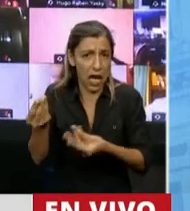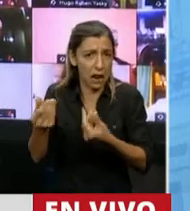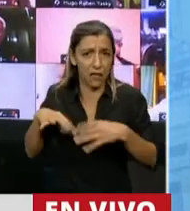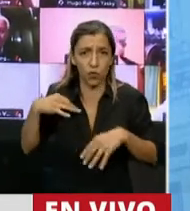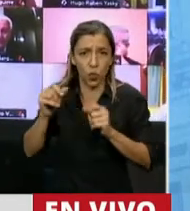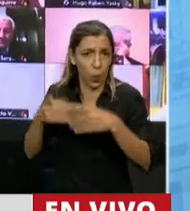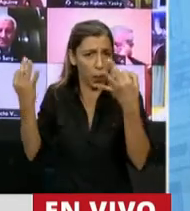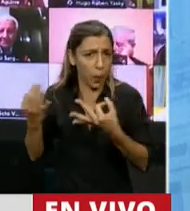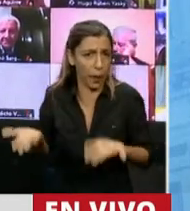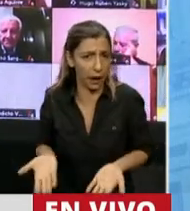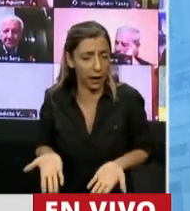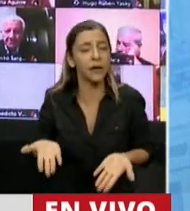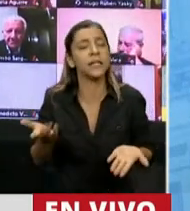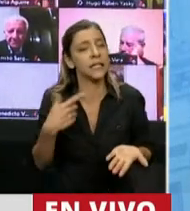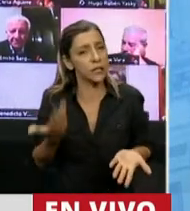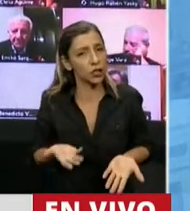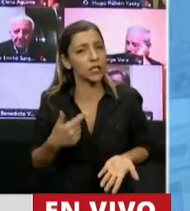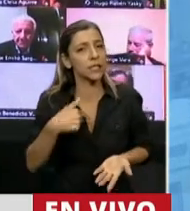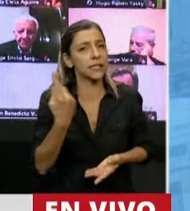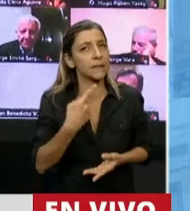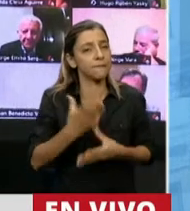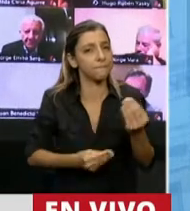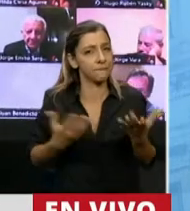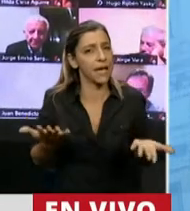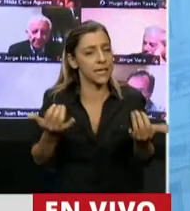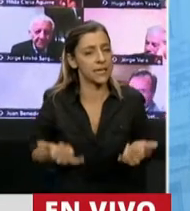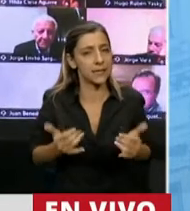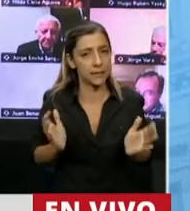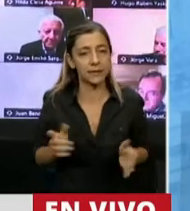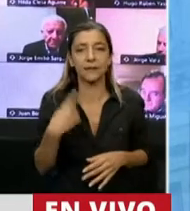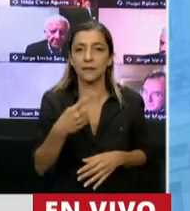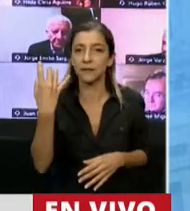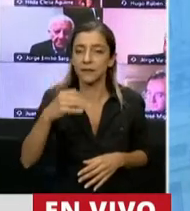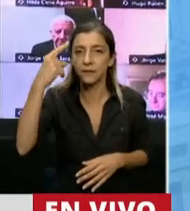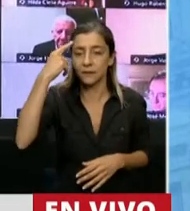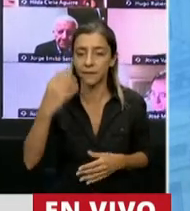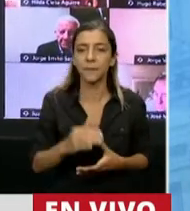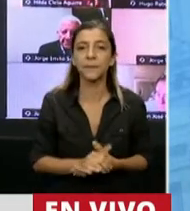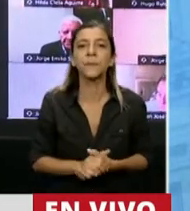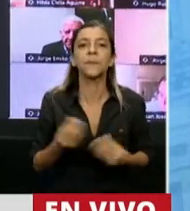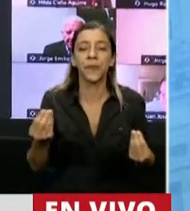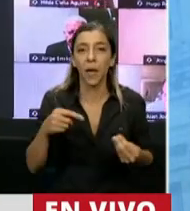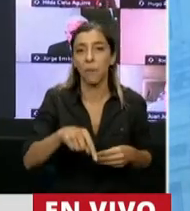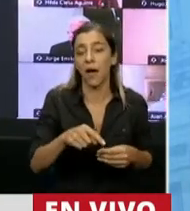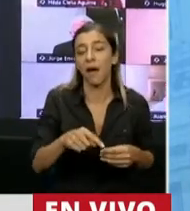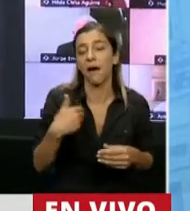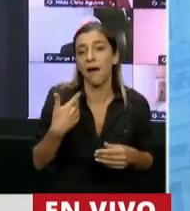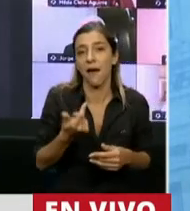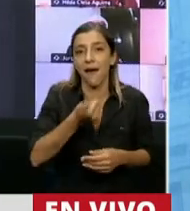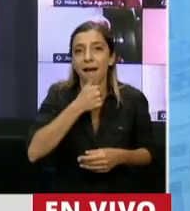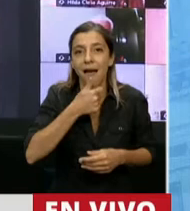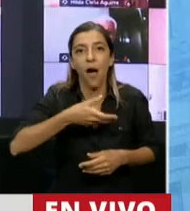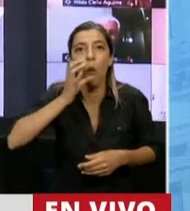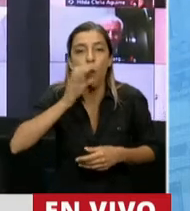haciendo mal. Presidente, tenemos que tener en cuenta que para el proceso y el tratamiento de distribución del agua